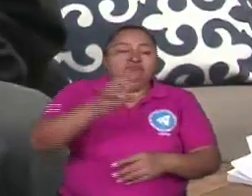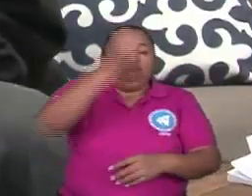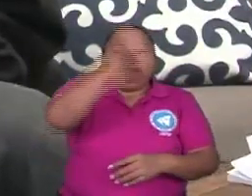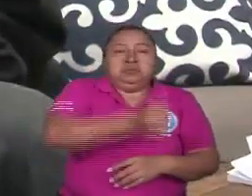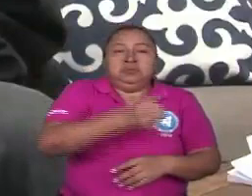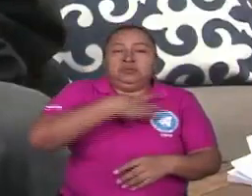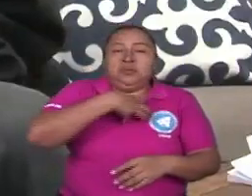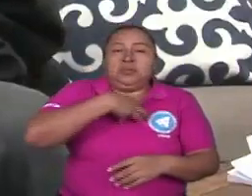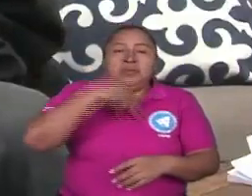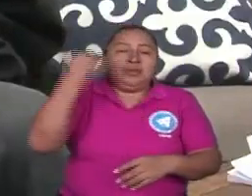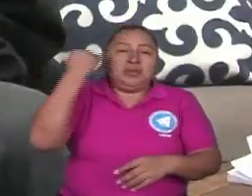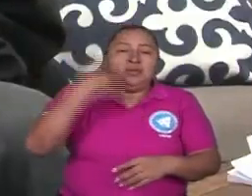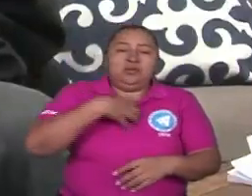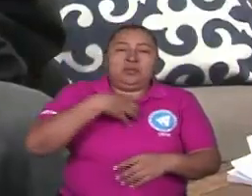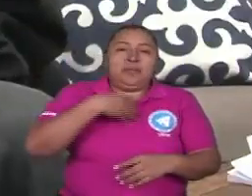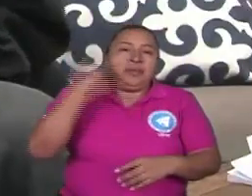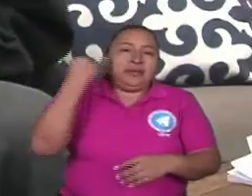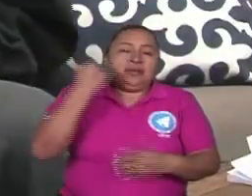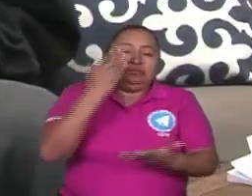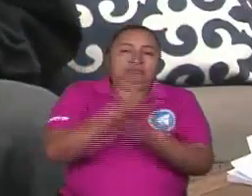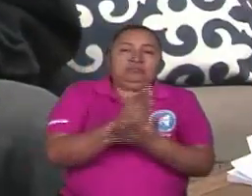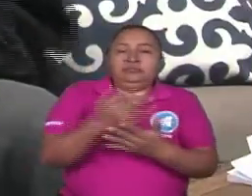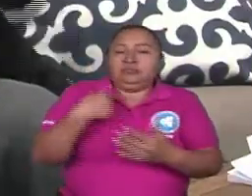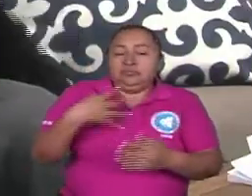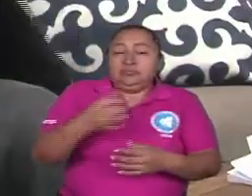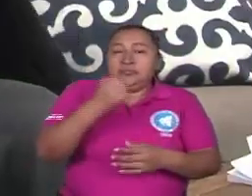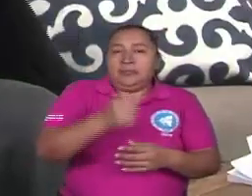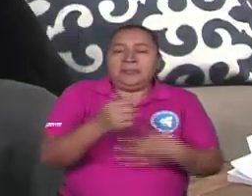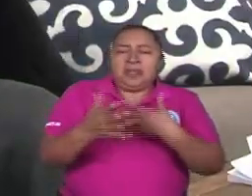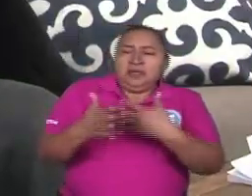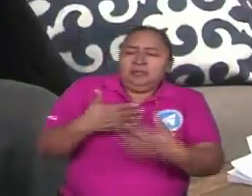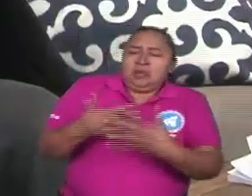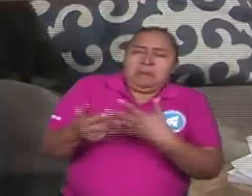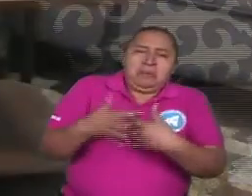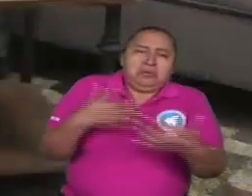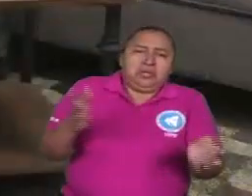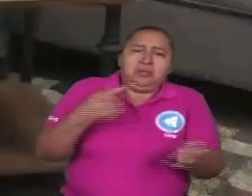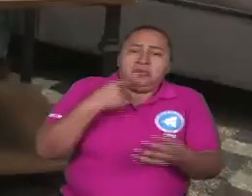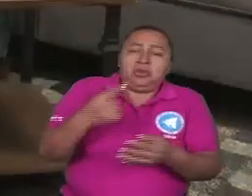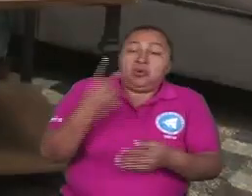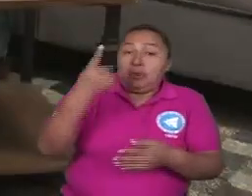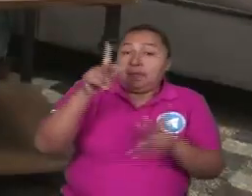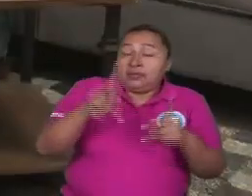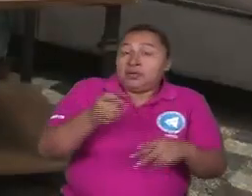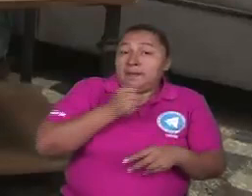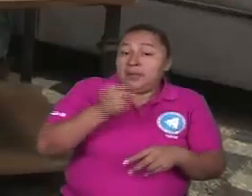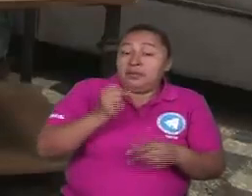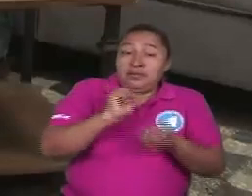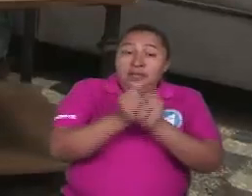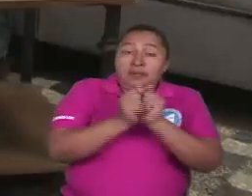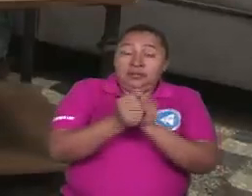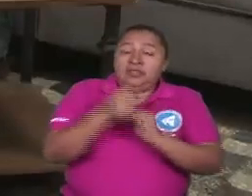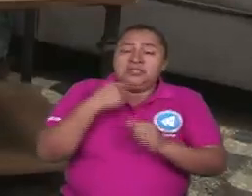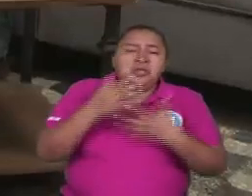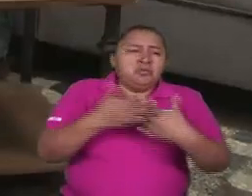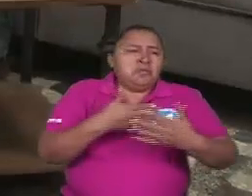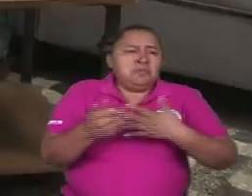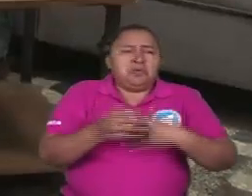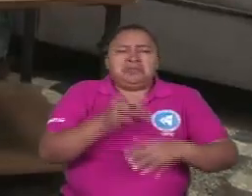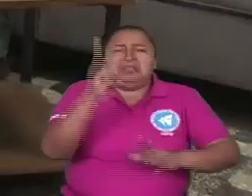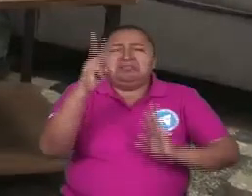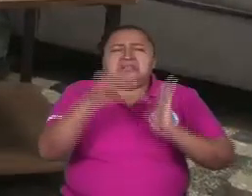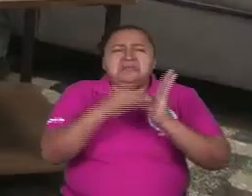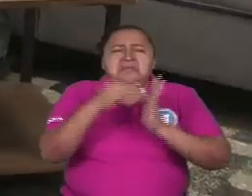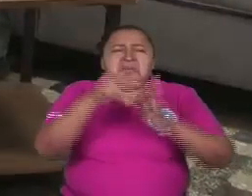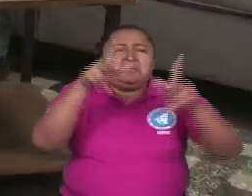su capricho y su capricho y no importa, como decía un periodista deportivo, dice no importa que haya tres millones de